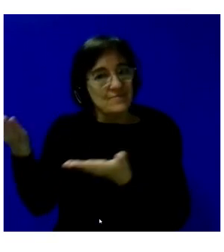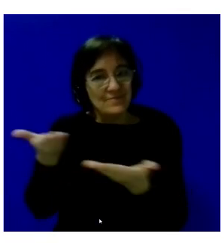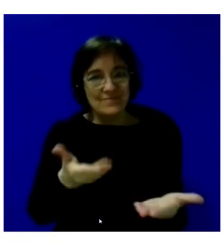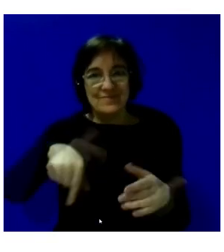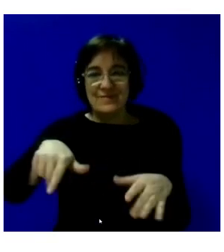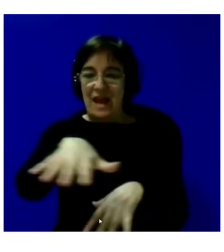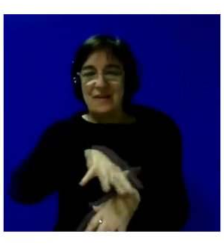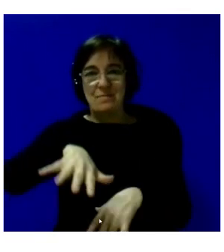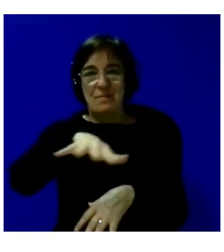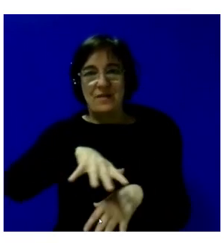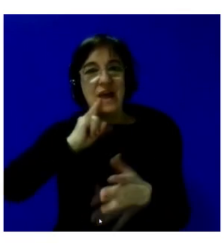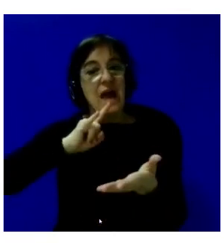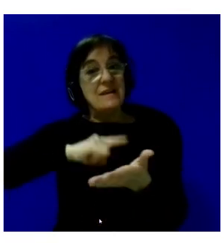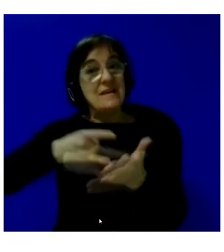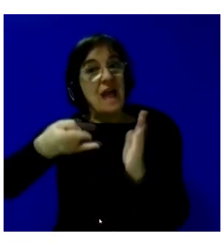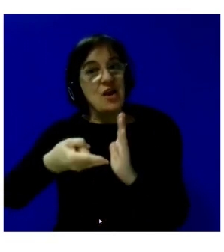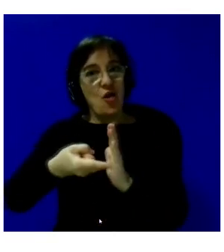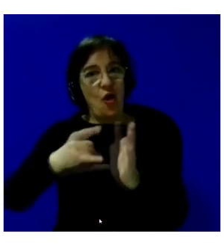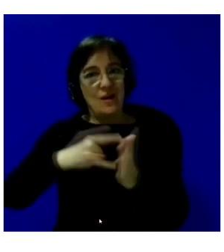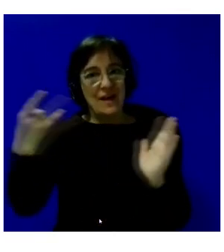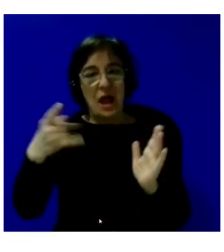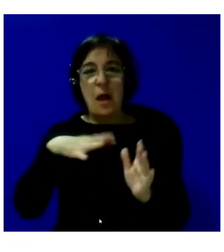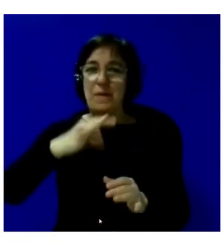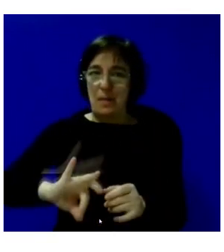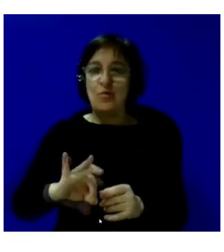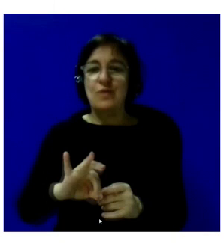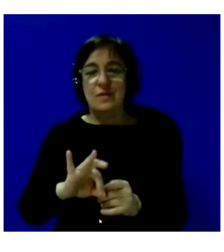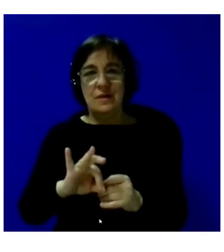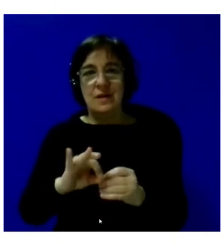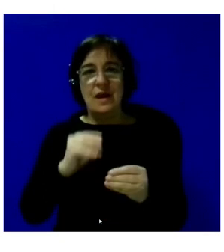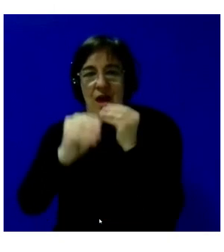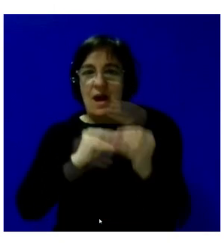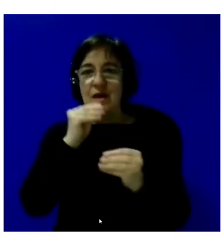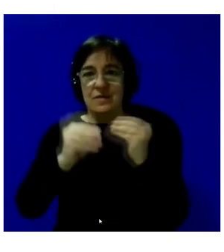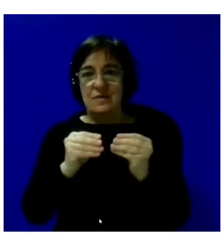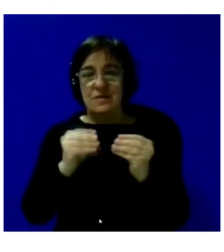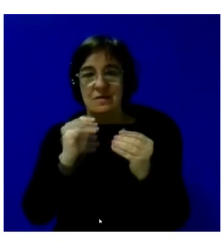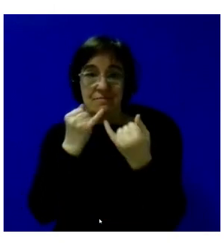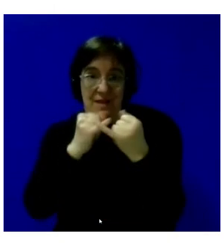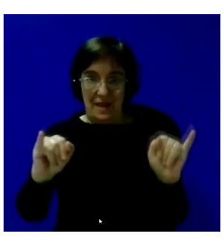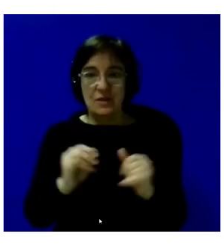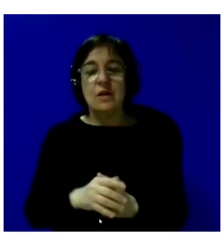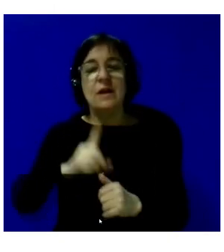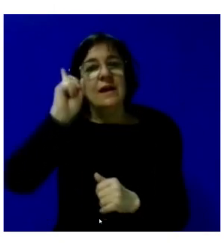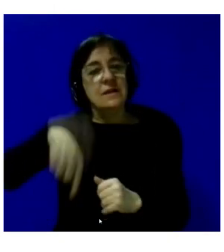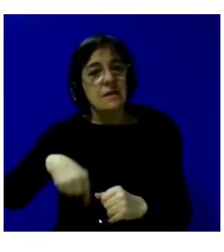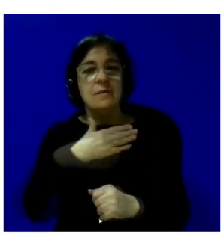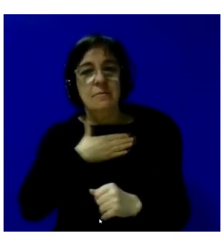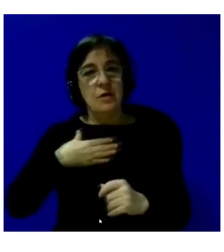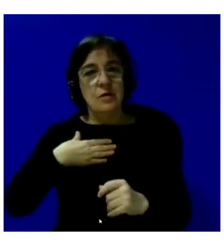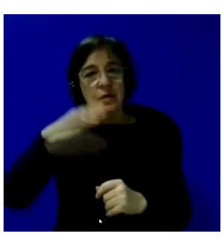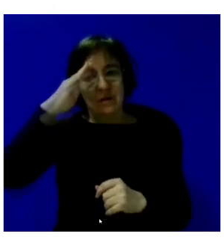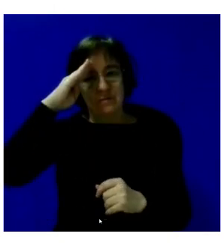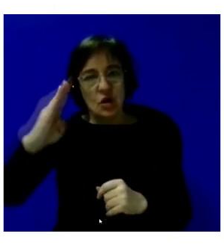espacio y esta tecnología para poder celebrar este evento. También me gustaría saludar